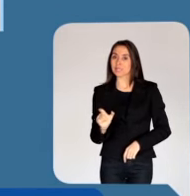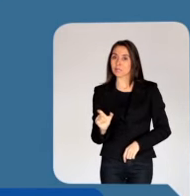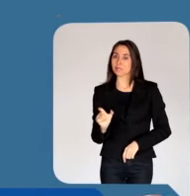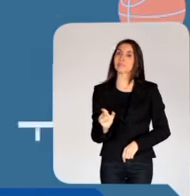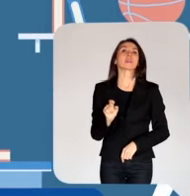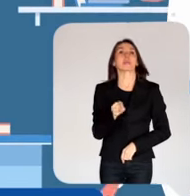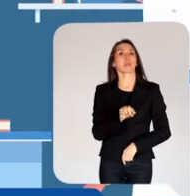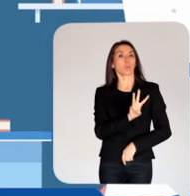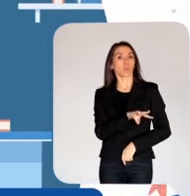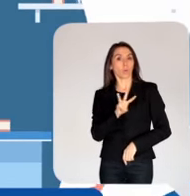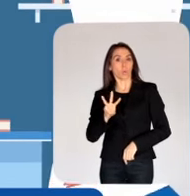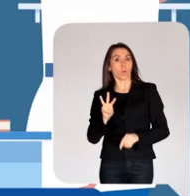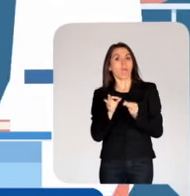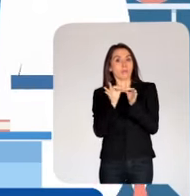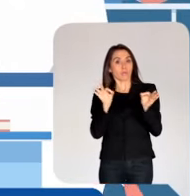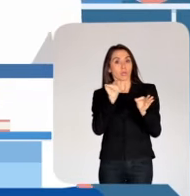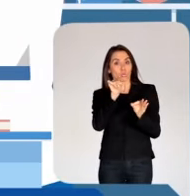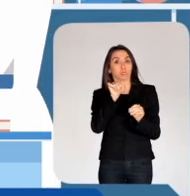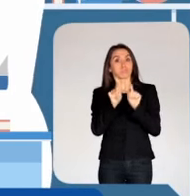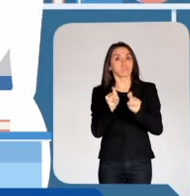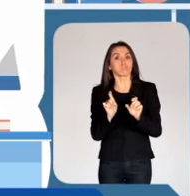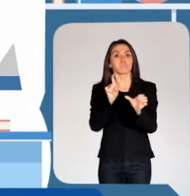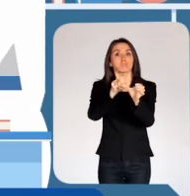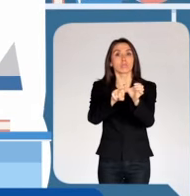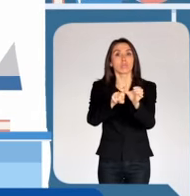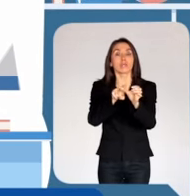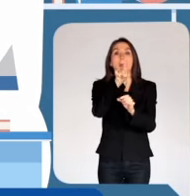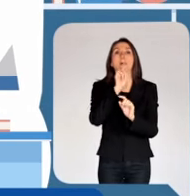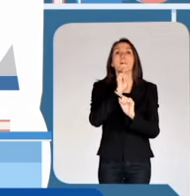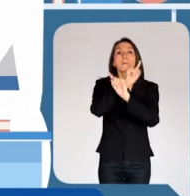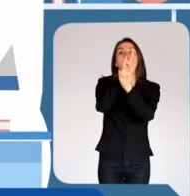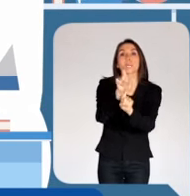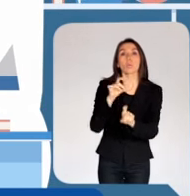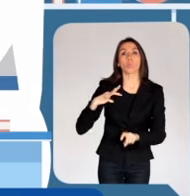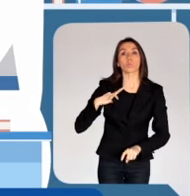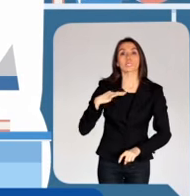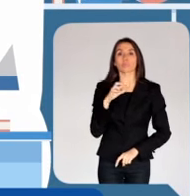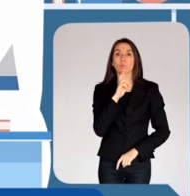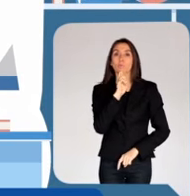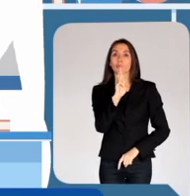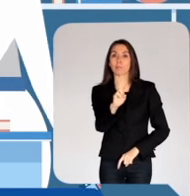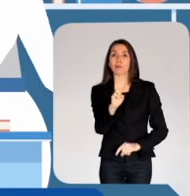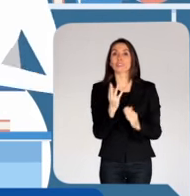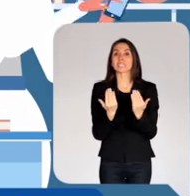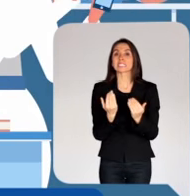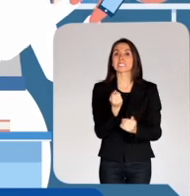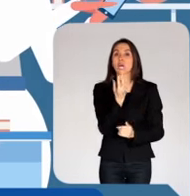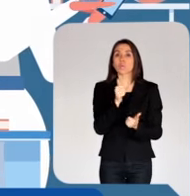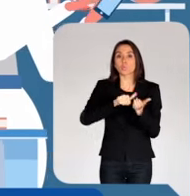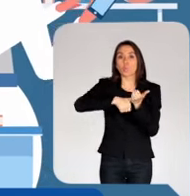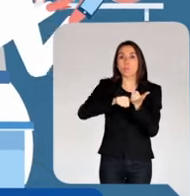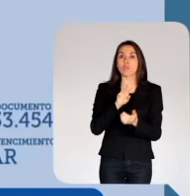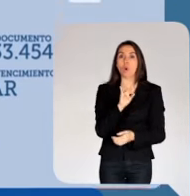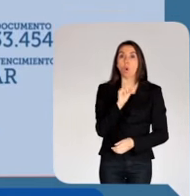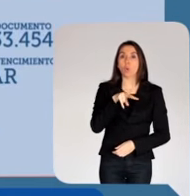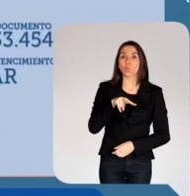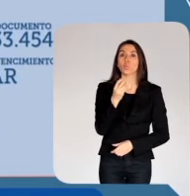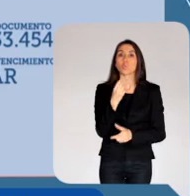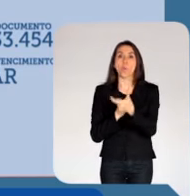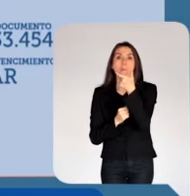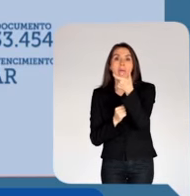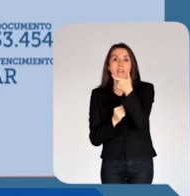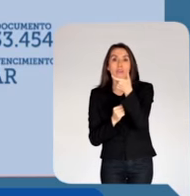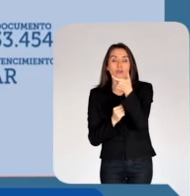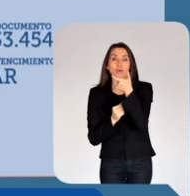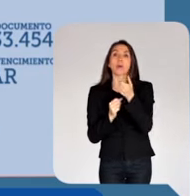individual. Ingresando a una constitución para chile.cl y respondiendo a la consulta ciudadana. Solo necesitarás tu número de RUN y